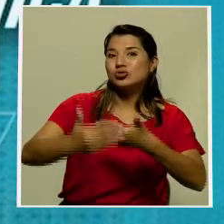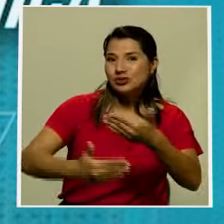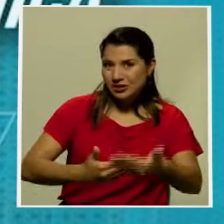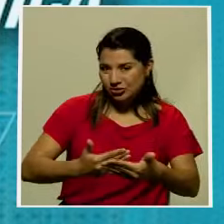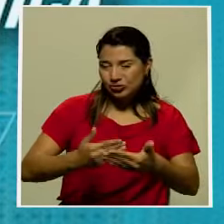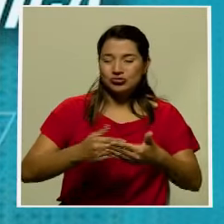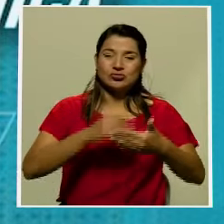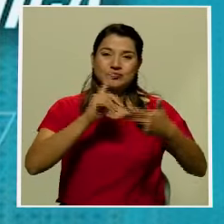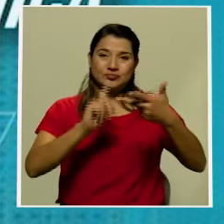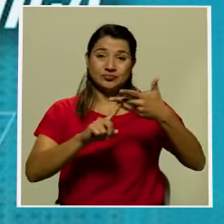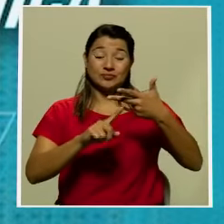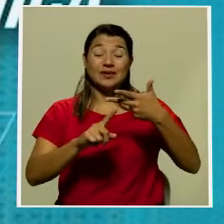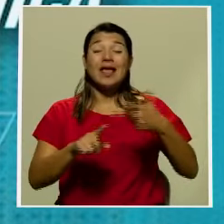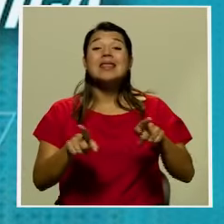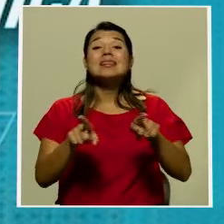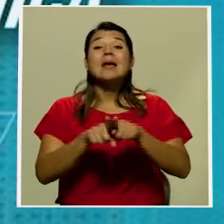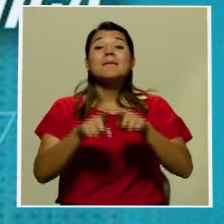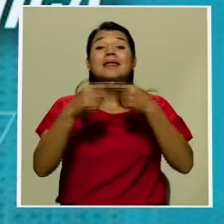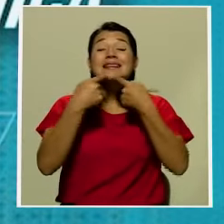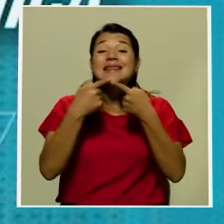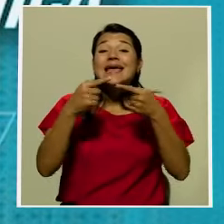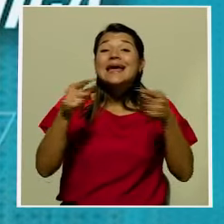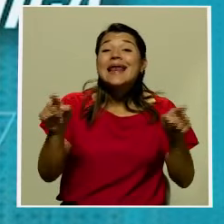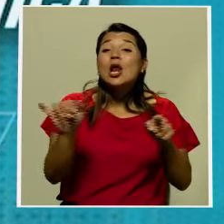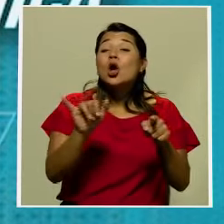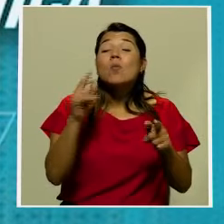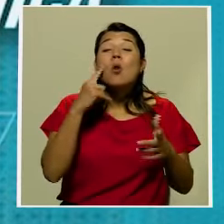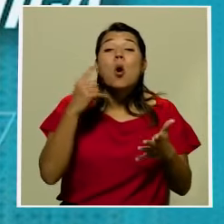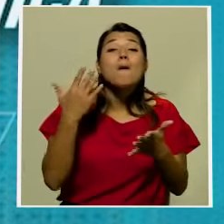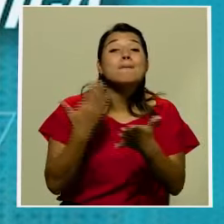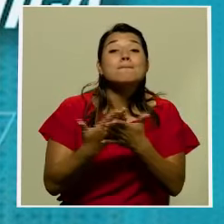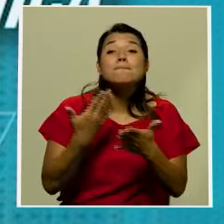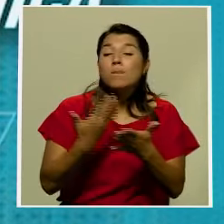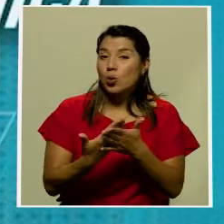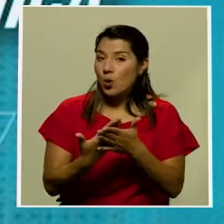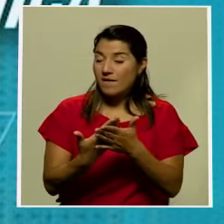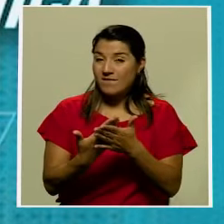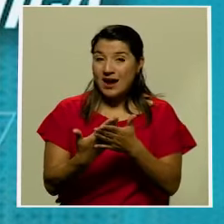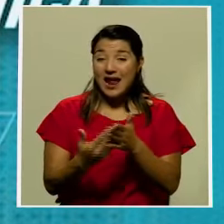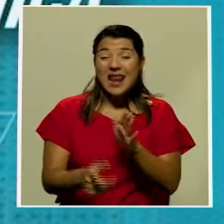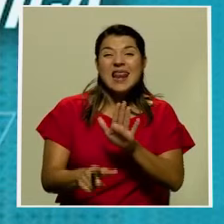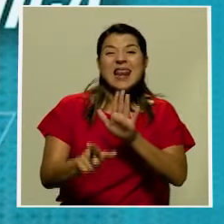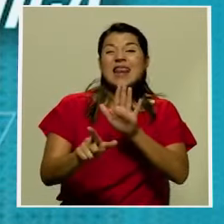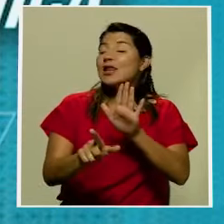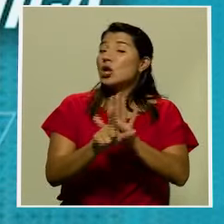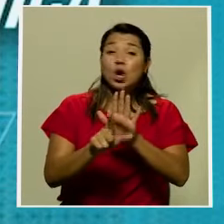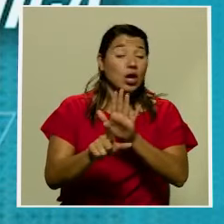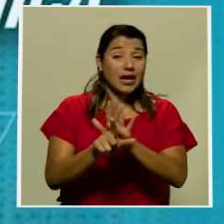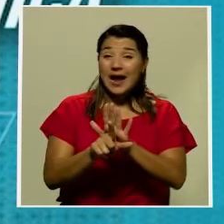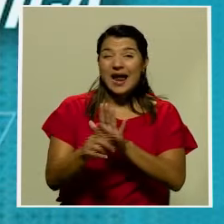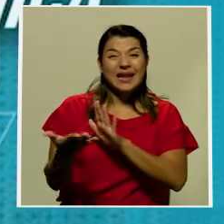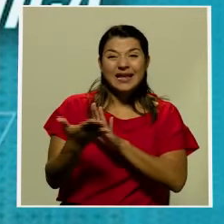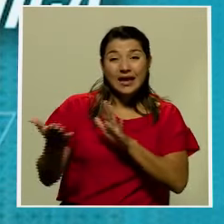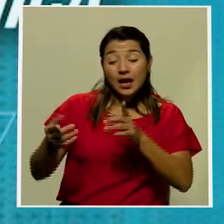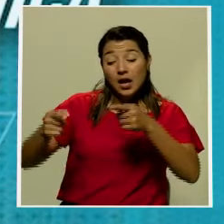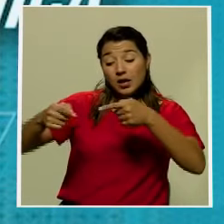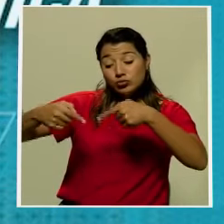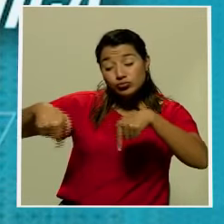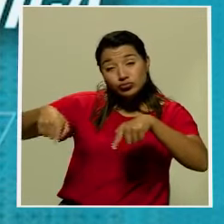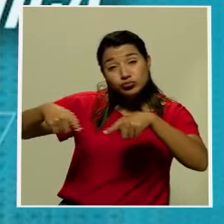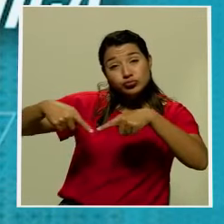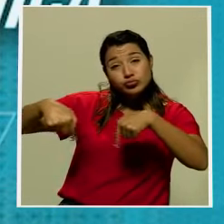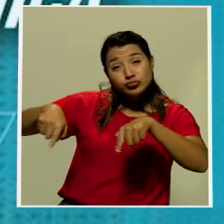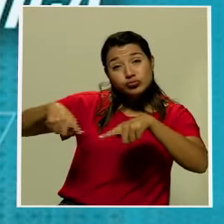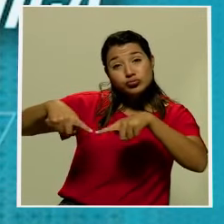porque se declaró como prueba ilegal absolutamente la grabación que la señora Otaro la